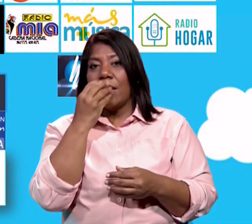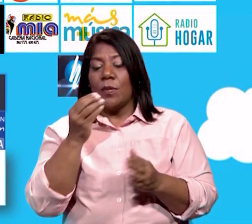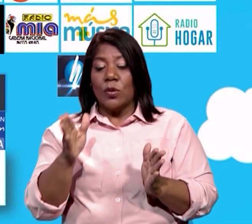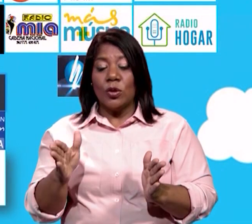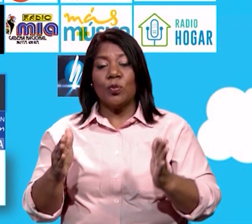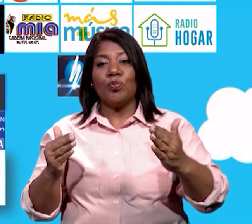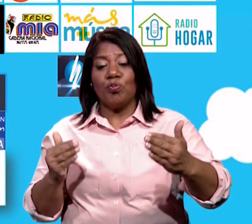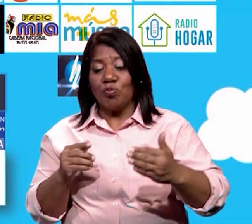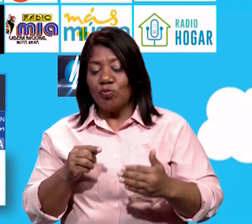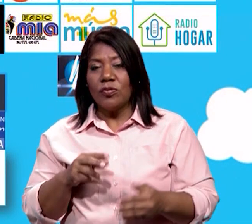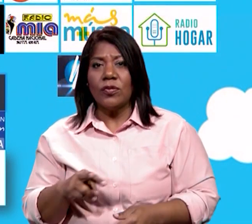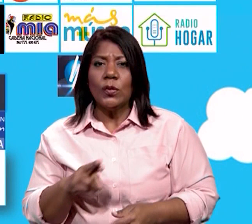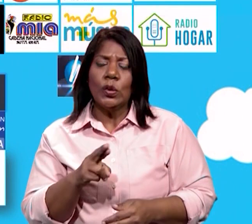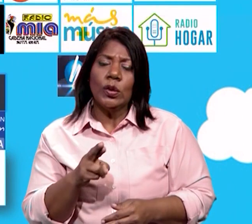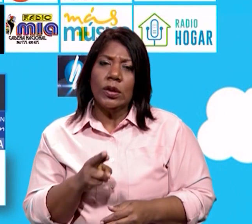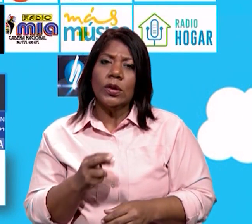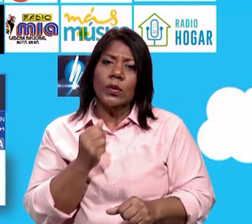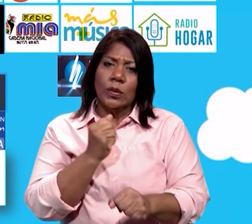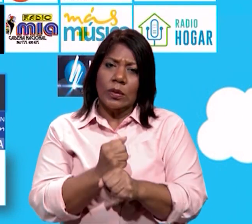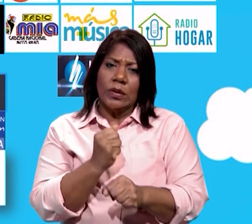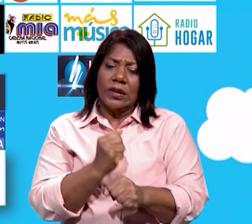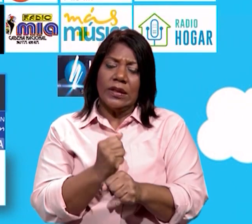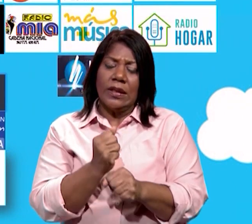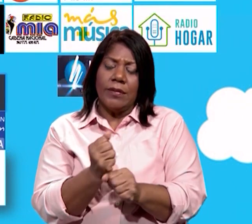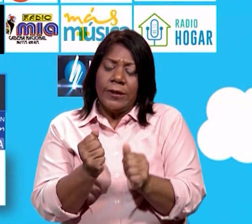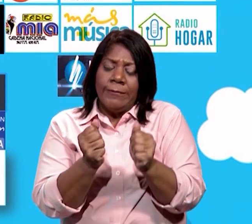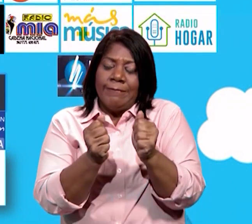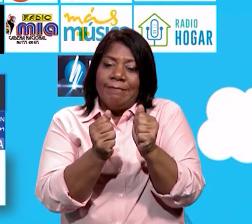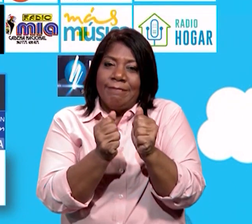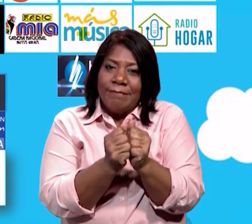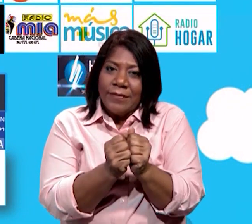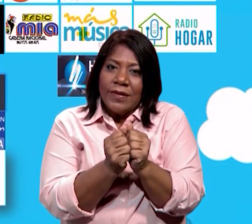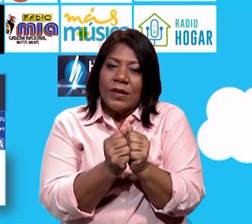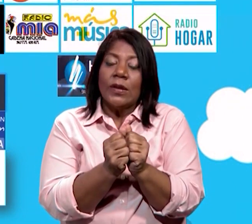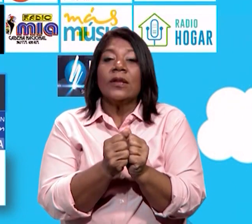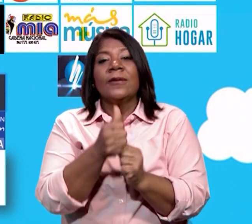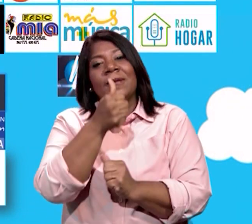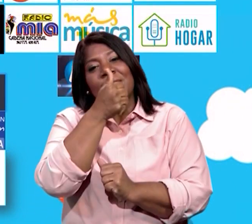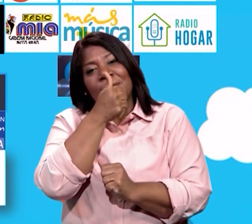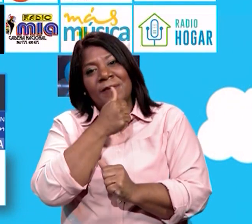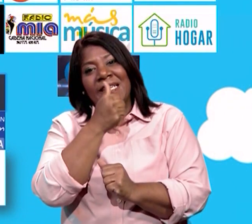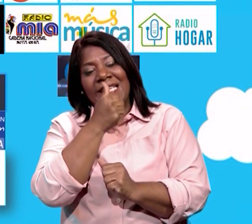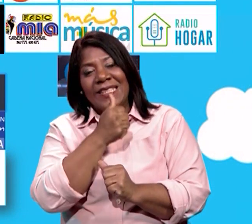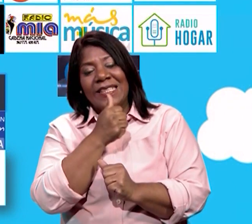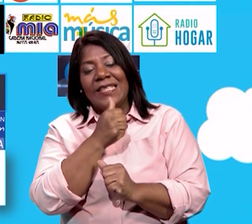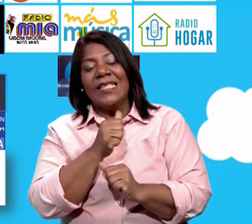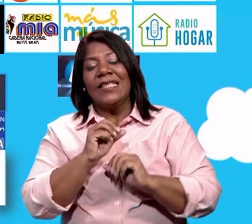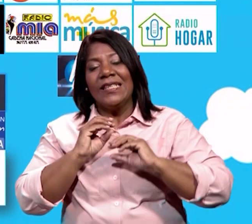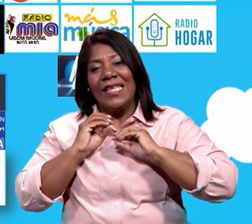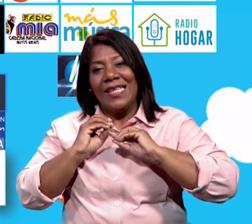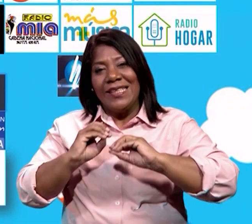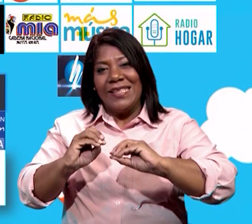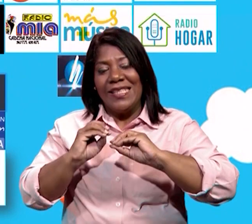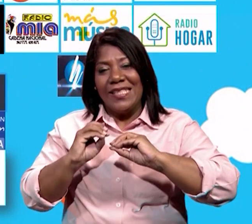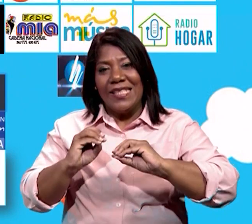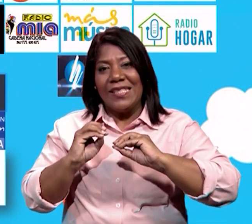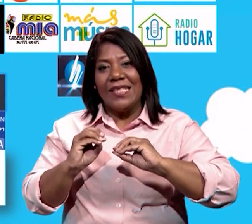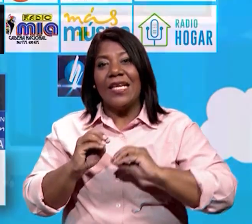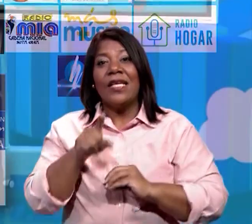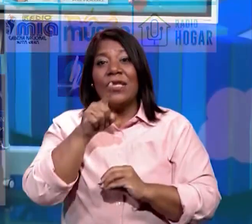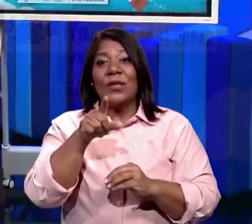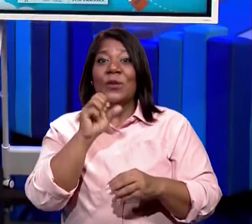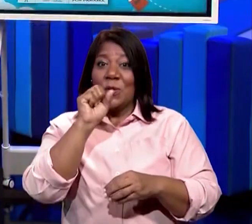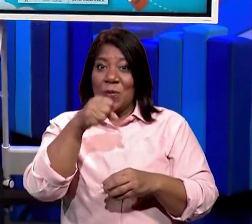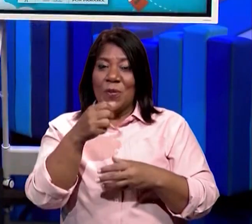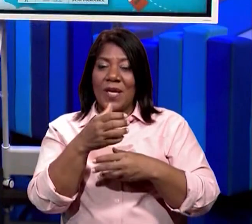maqueta. Es un trabajo que se hace mancomunado, un trabajo con mucho sacrificio. Así es. Para darle las instrucciones que ustedes la puedan